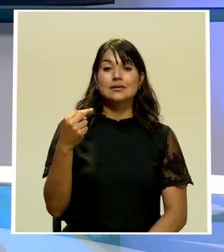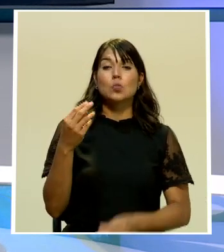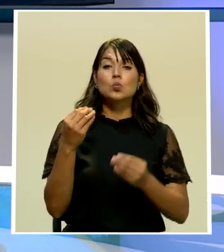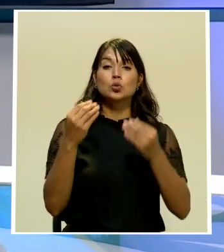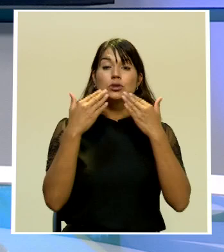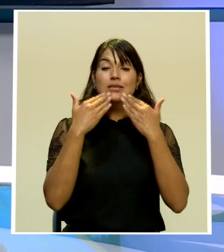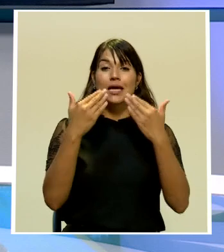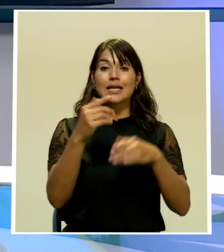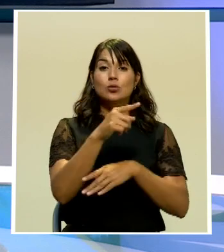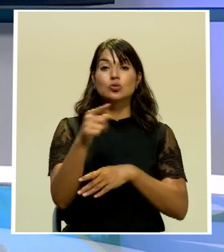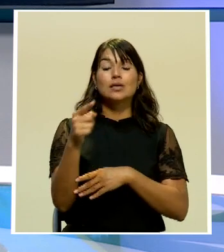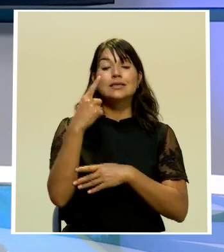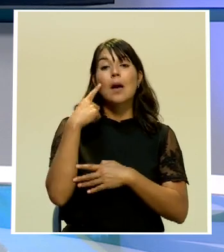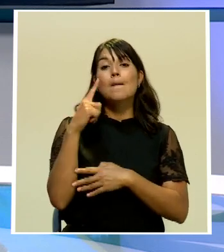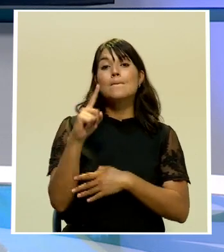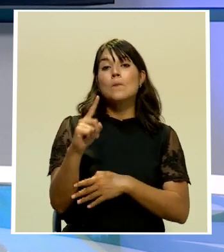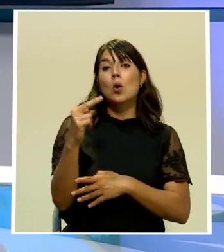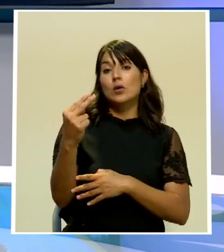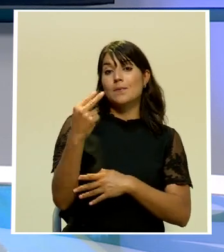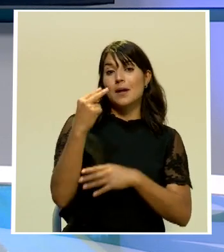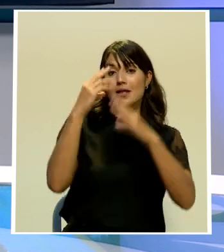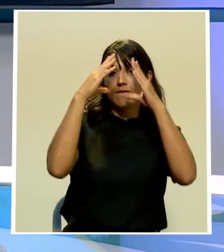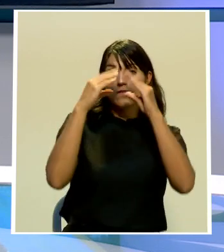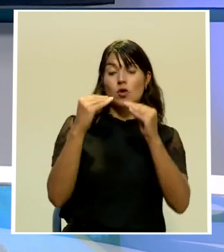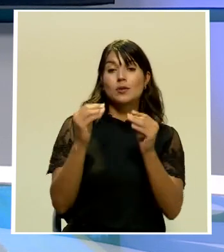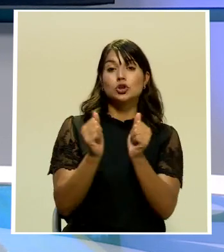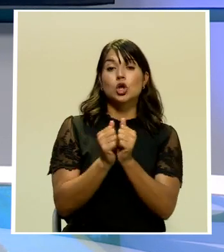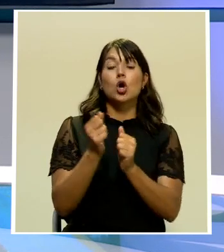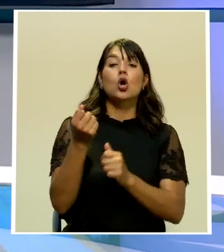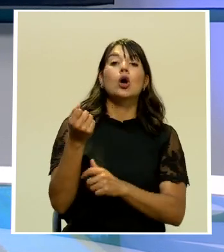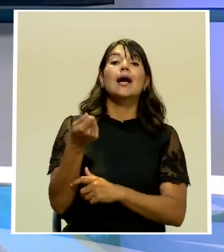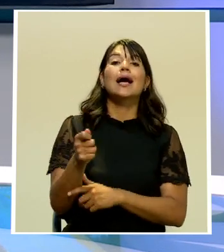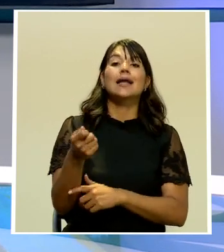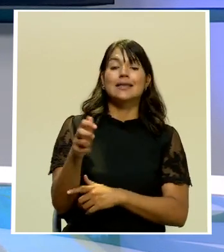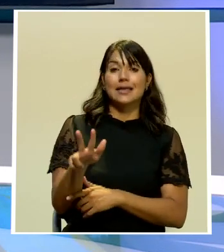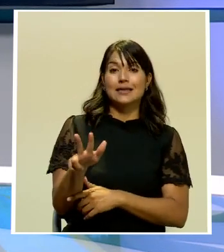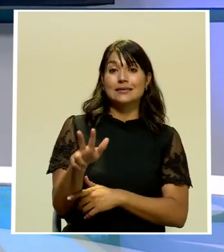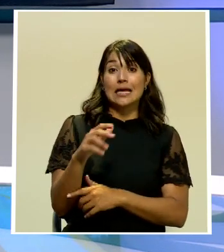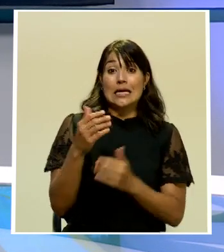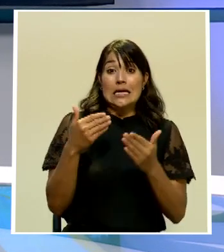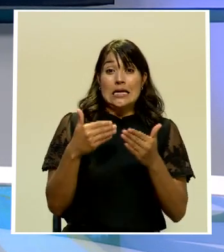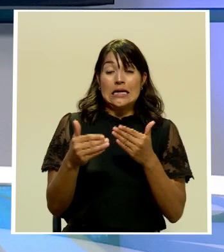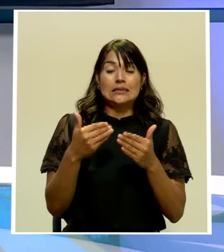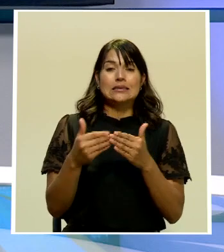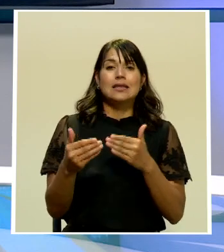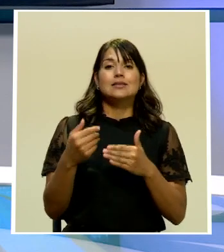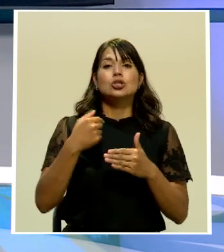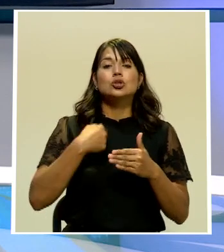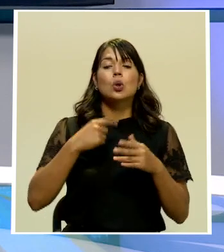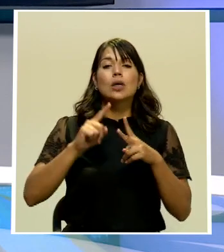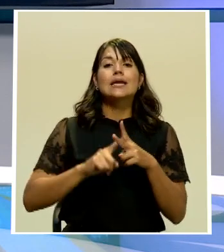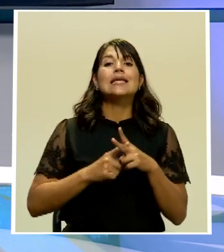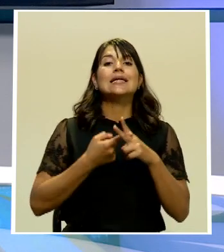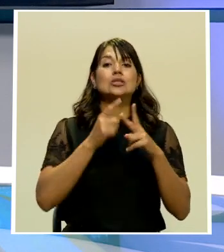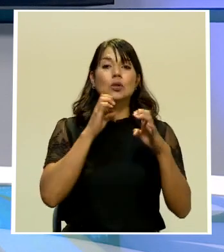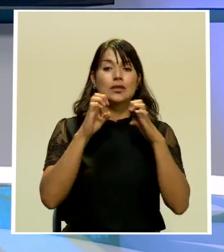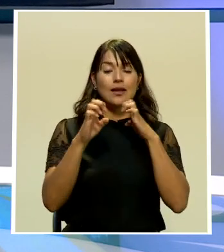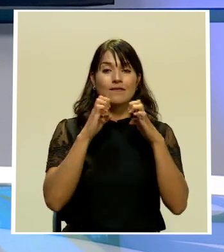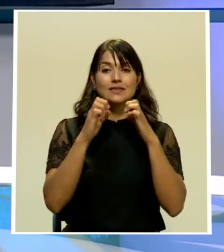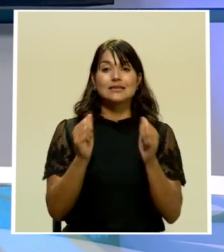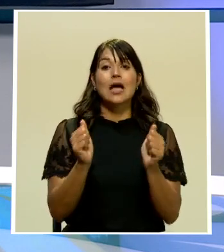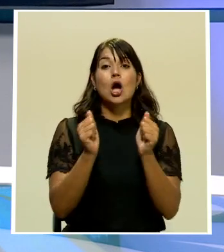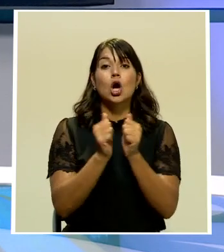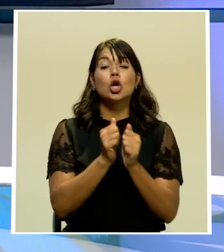Muchas gracias por haberse informado con la señal de Canal 13. En unos minutos voy a conversar